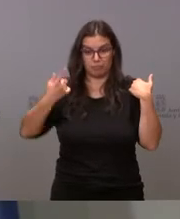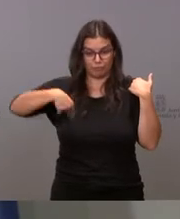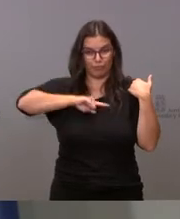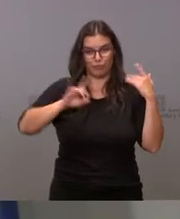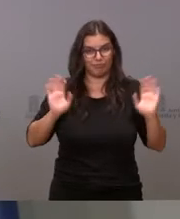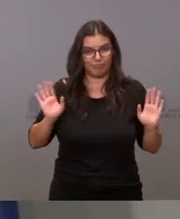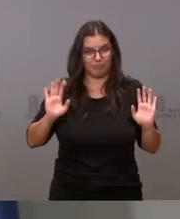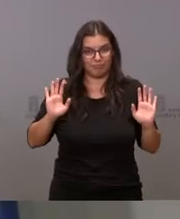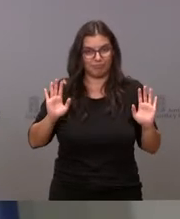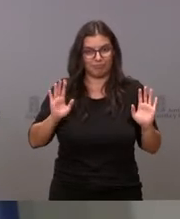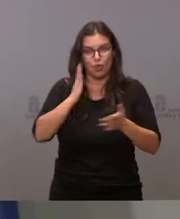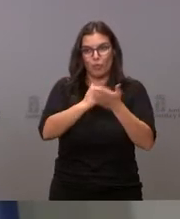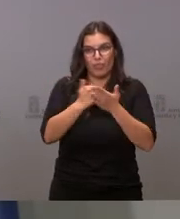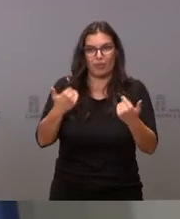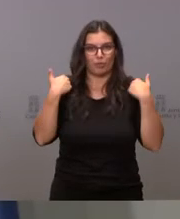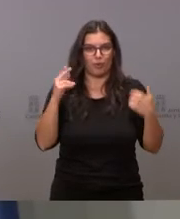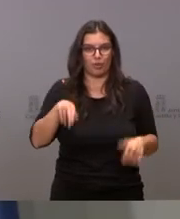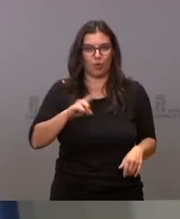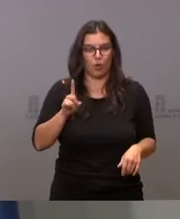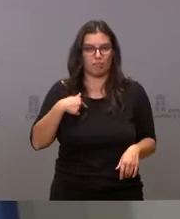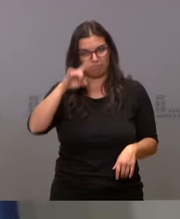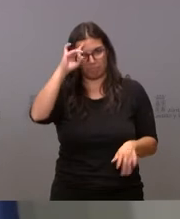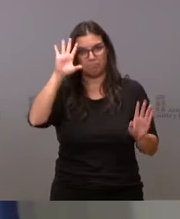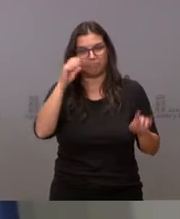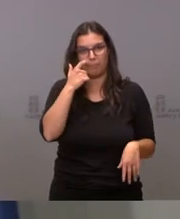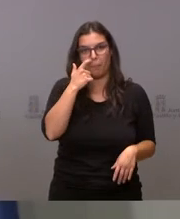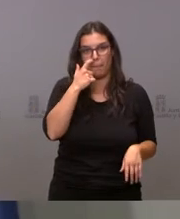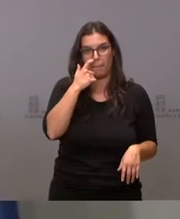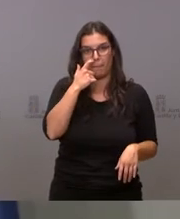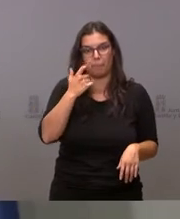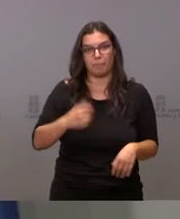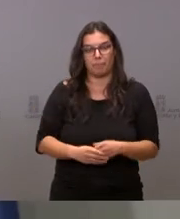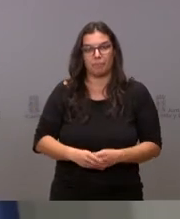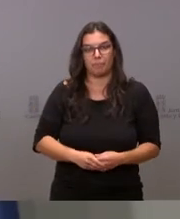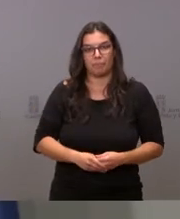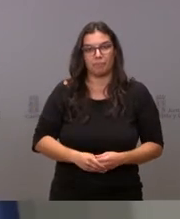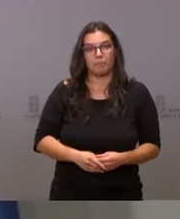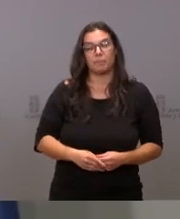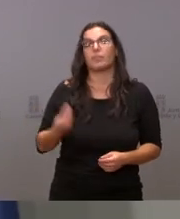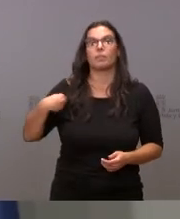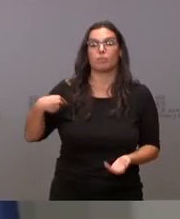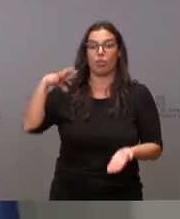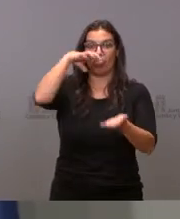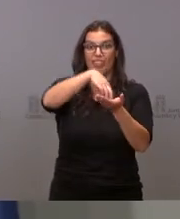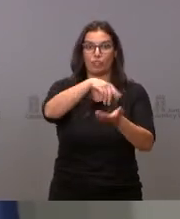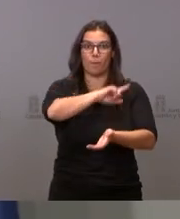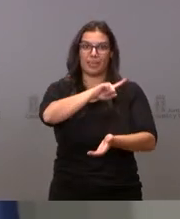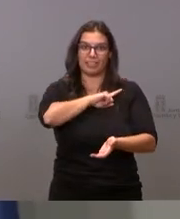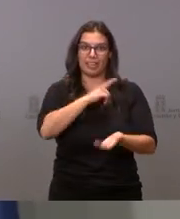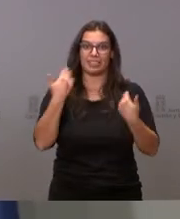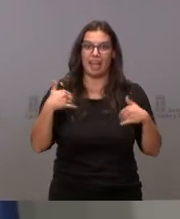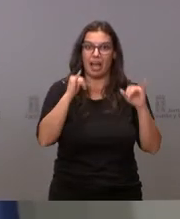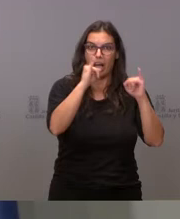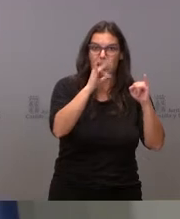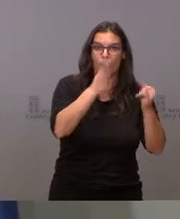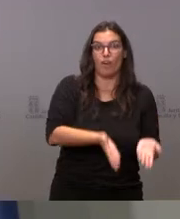de esta comunidad. Es un poco sorprendente que retires bases o instalaciones militares del territorio